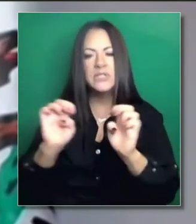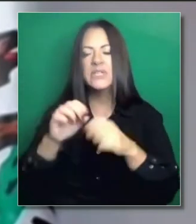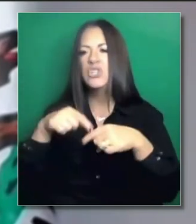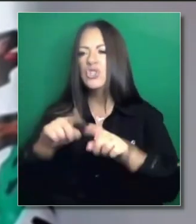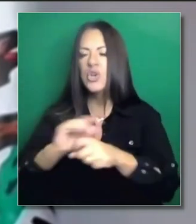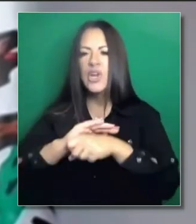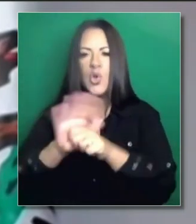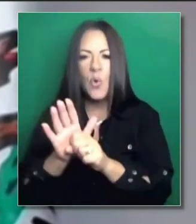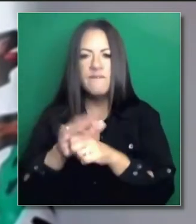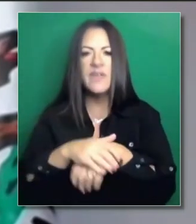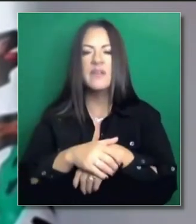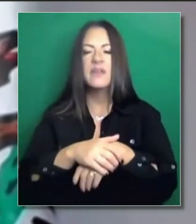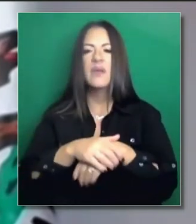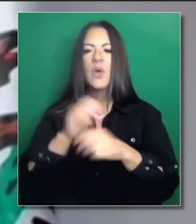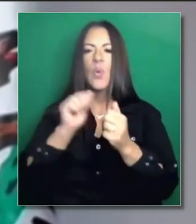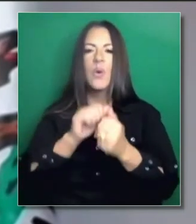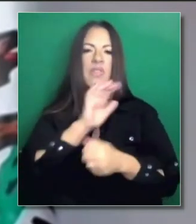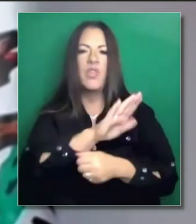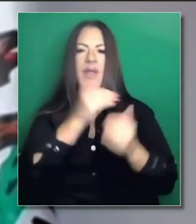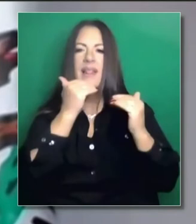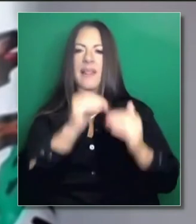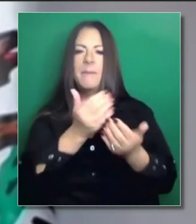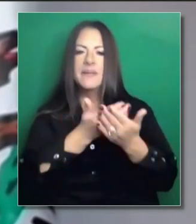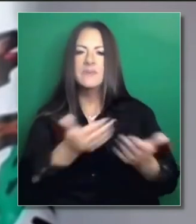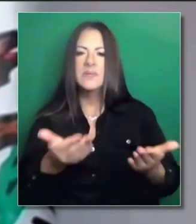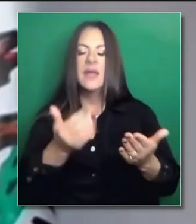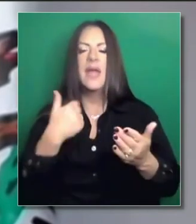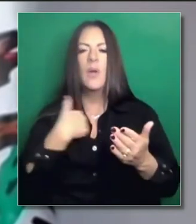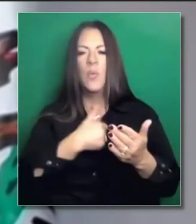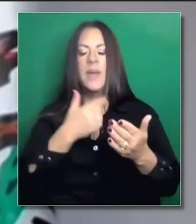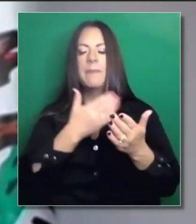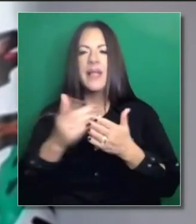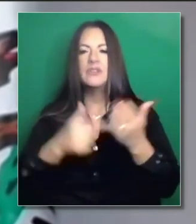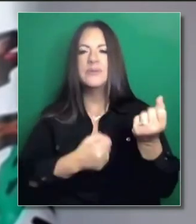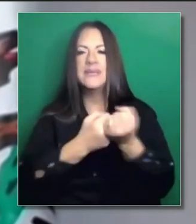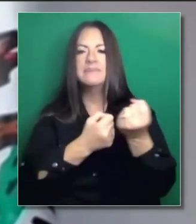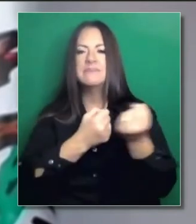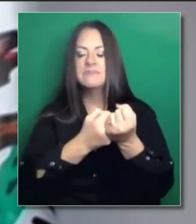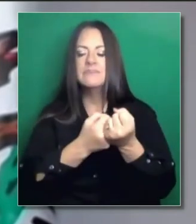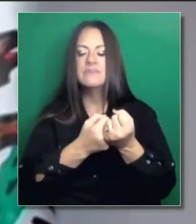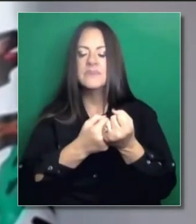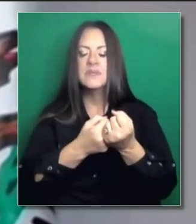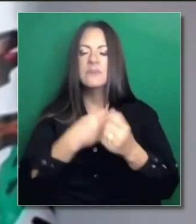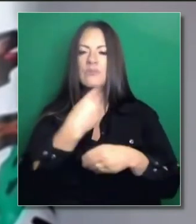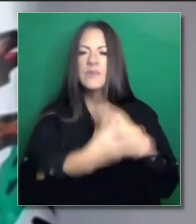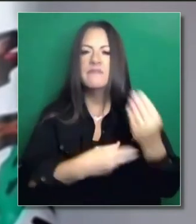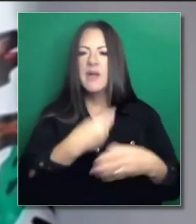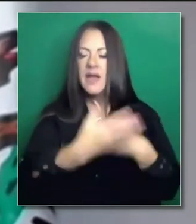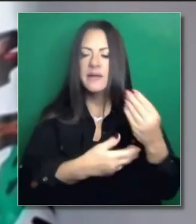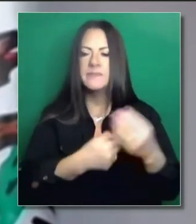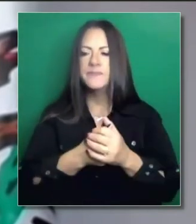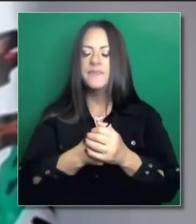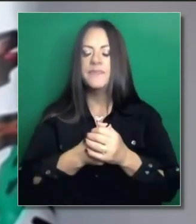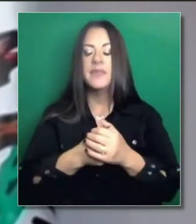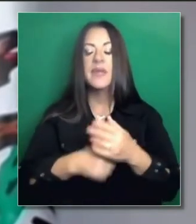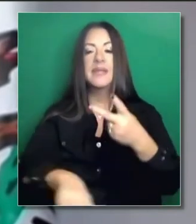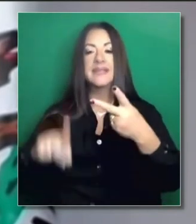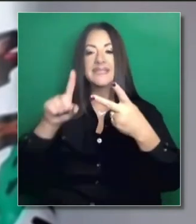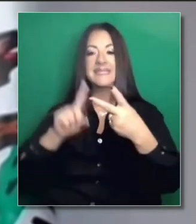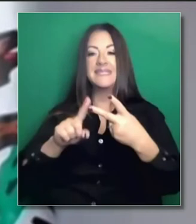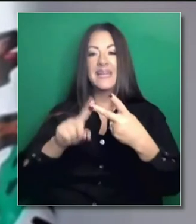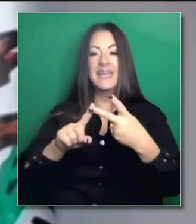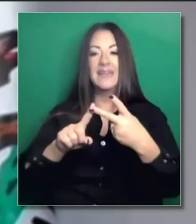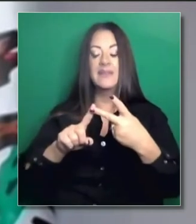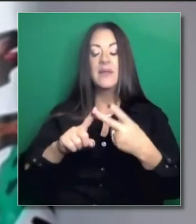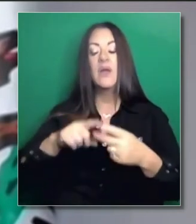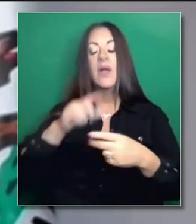necesitan de estos cuidados. Los recursos que tienen van a seguir siendo construidos. El segundo es que todos